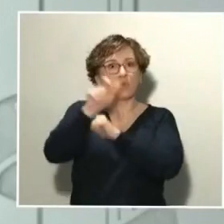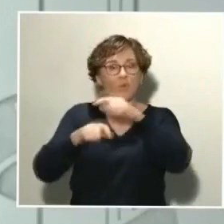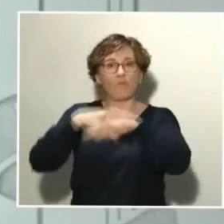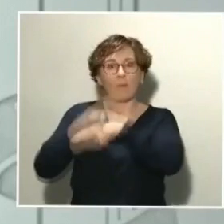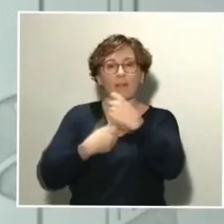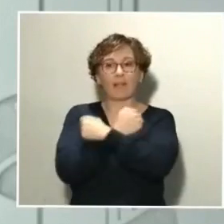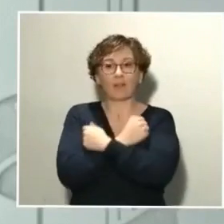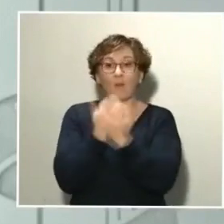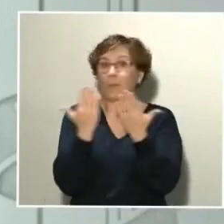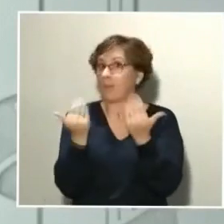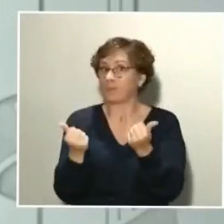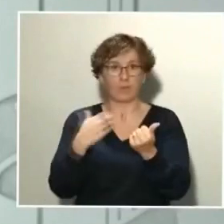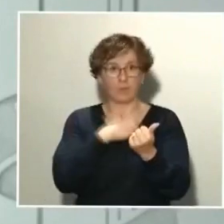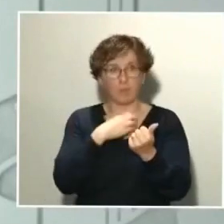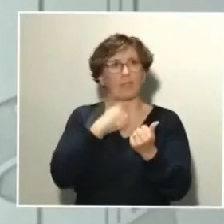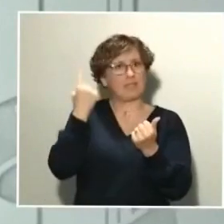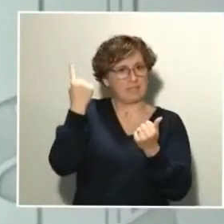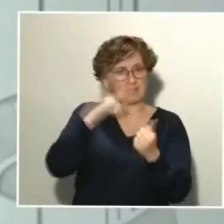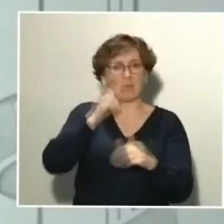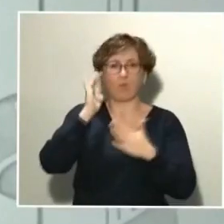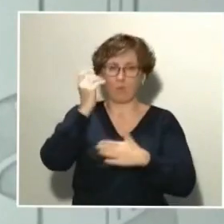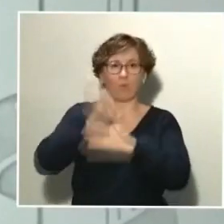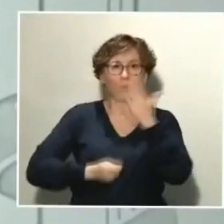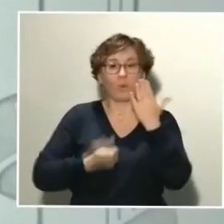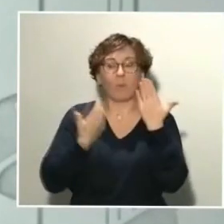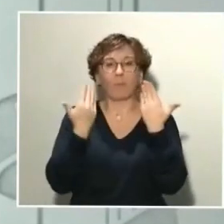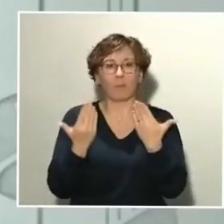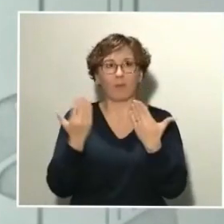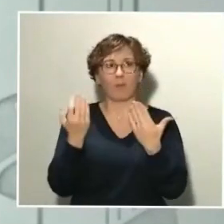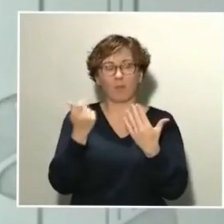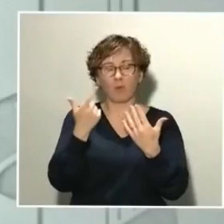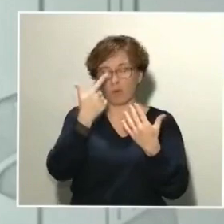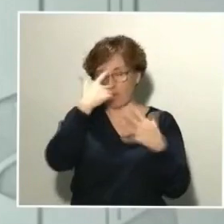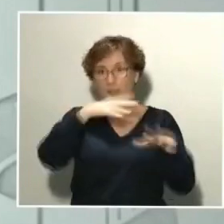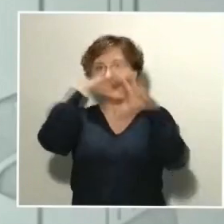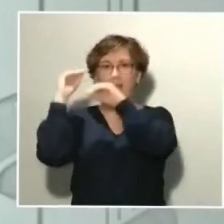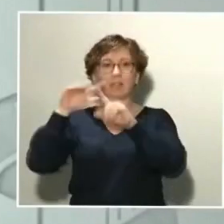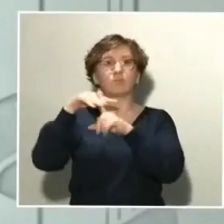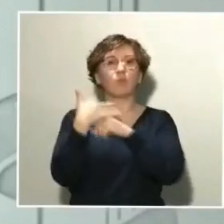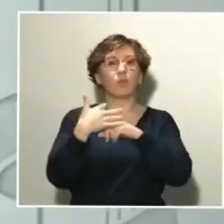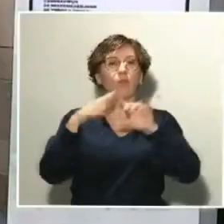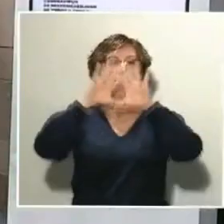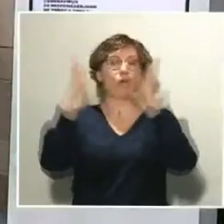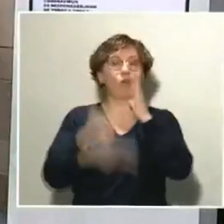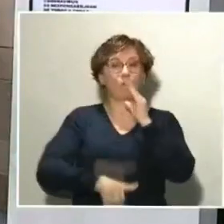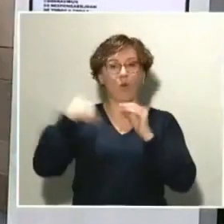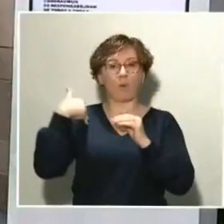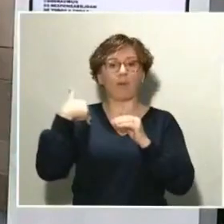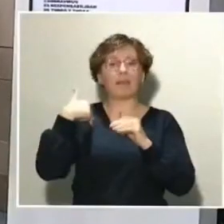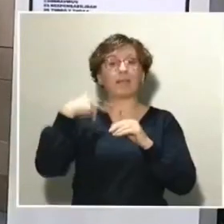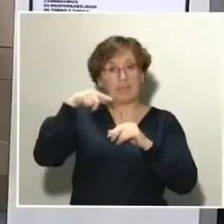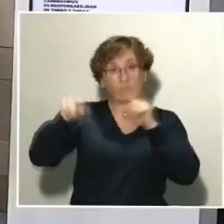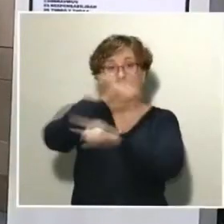ahora mismo yo creo que tenemos que entender la situación global y aceptar algunos de estos problemas. Para la Secretaría General de